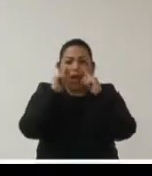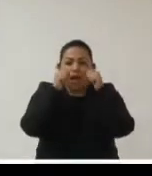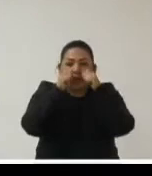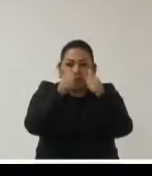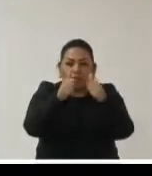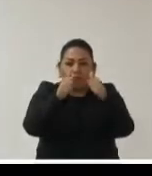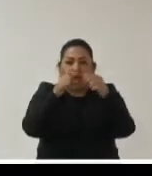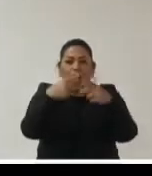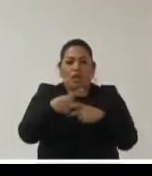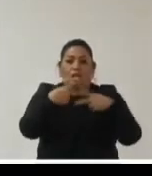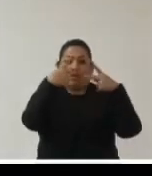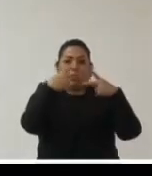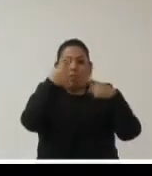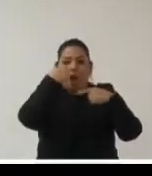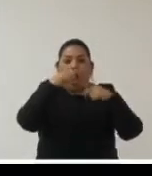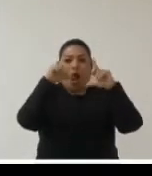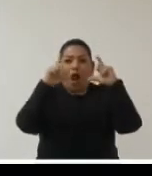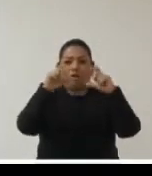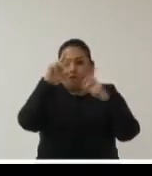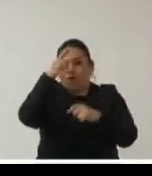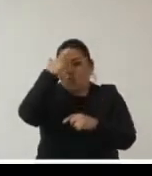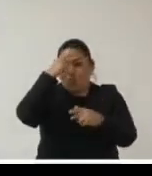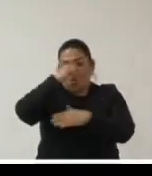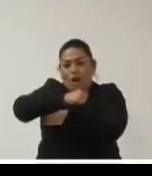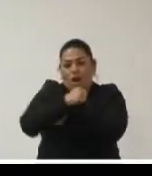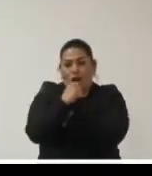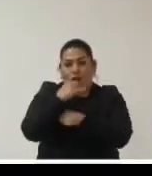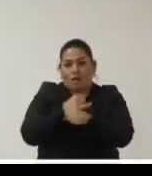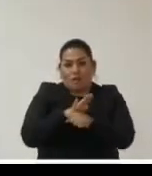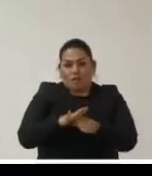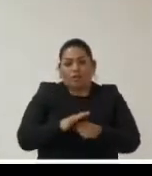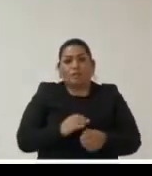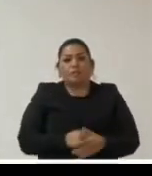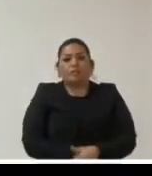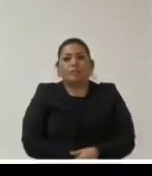la vista hacia sus cámaras a efecto de tomar la fotografía oficial de este panel